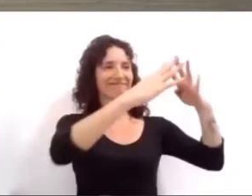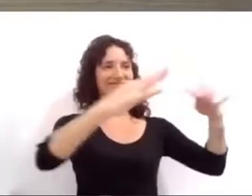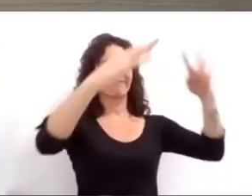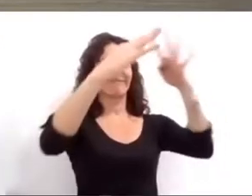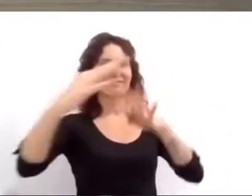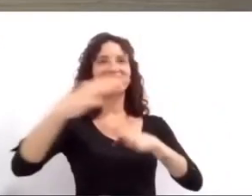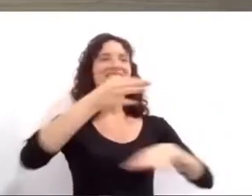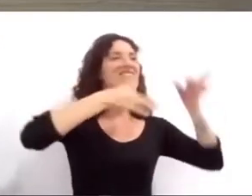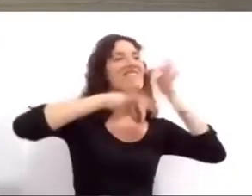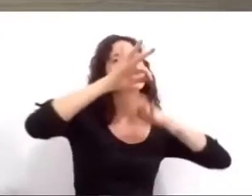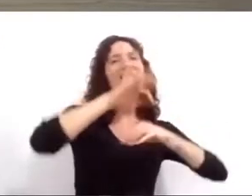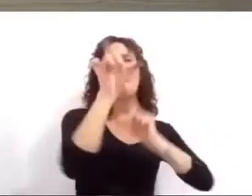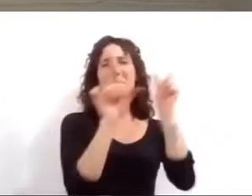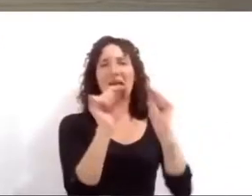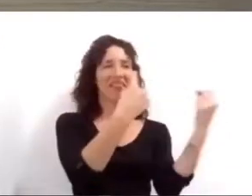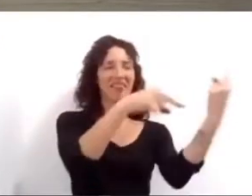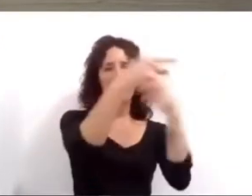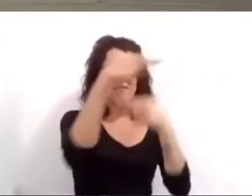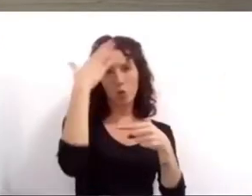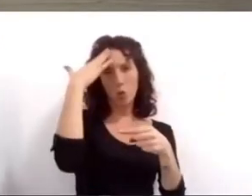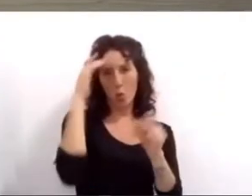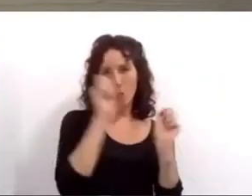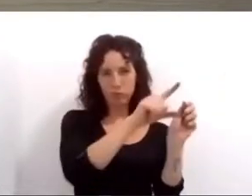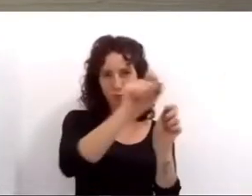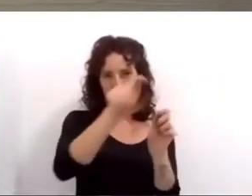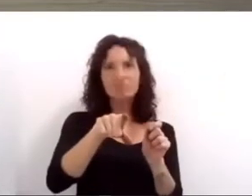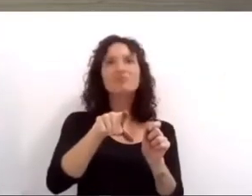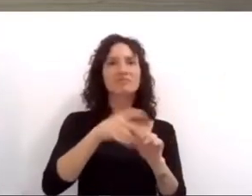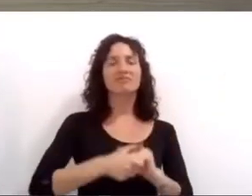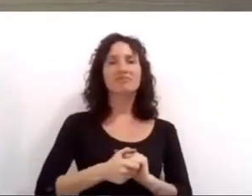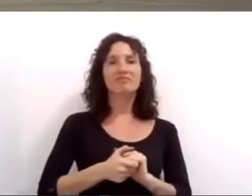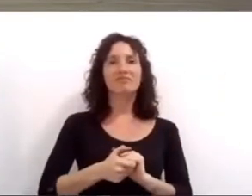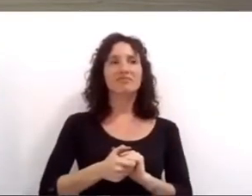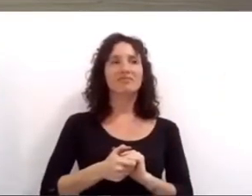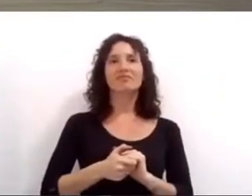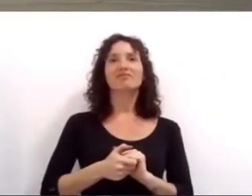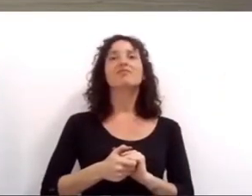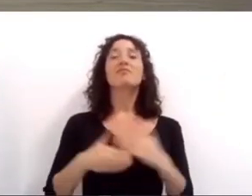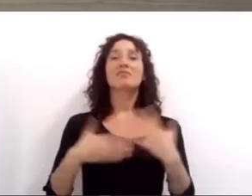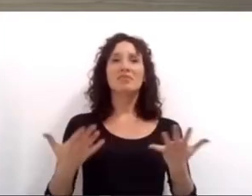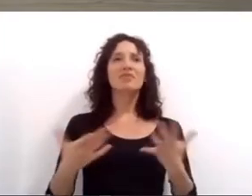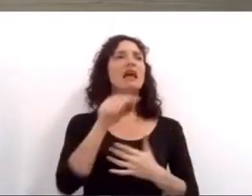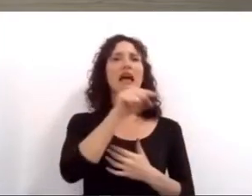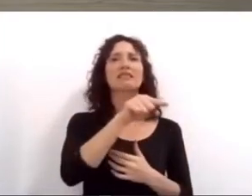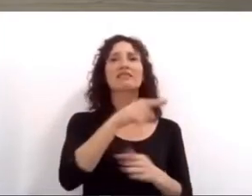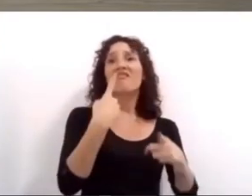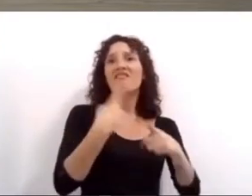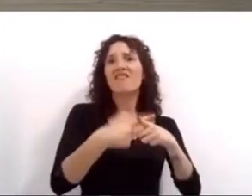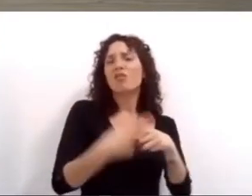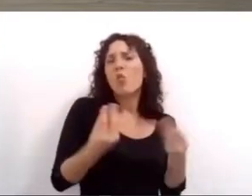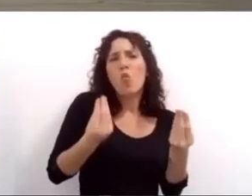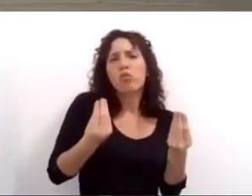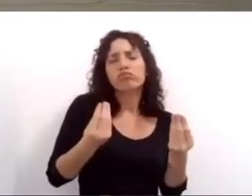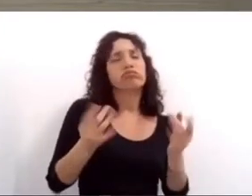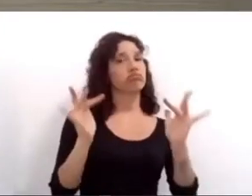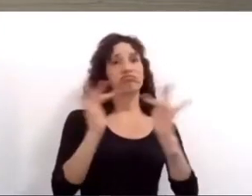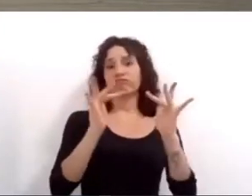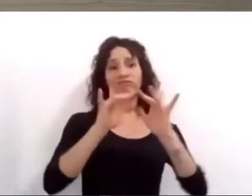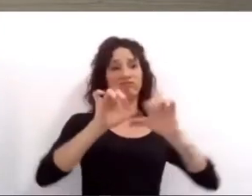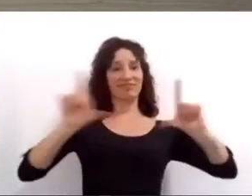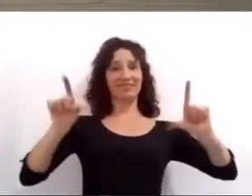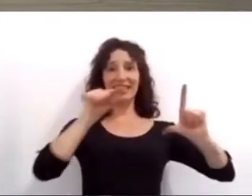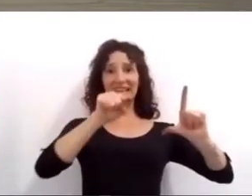suspenso sin embargo entre todos y todas y un gran trabajo junto a las colectividades de la ciudad la fiesta se hizo sentir en los hogares de las